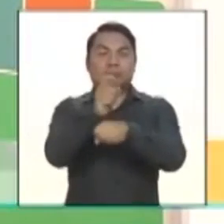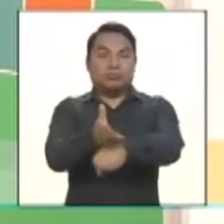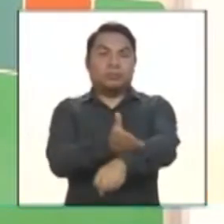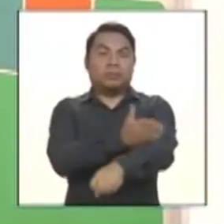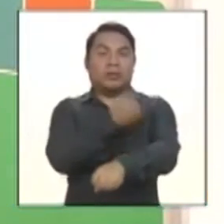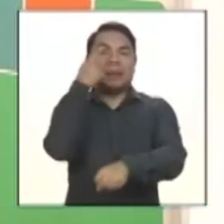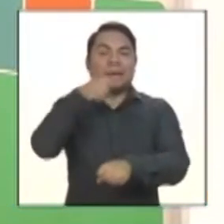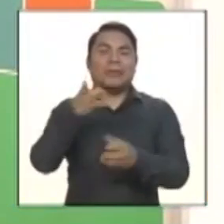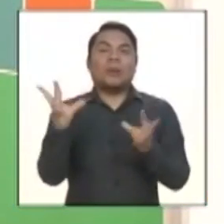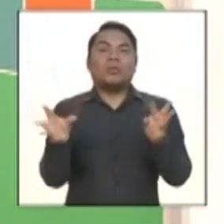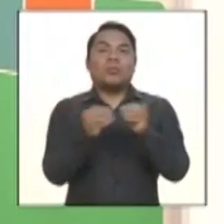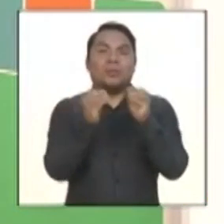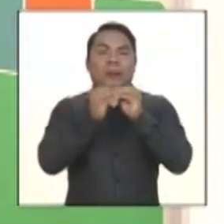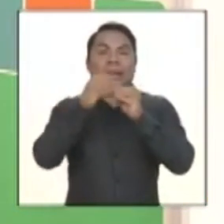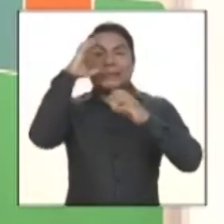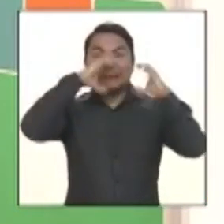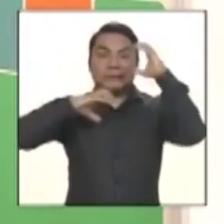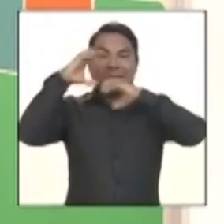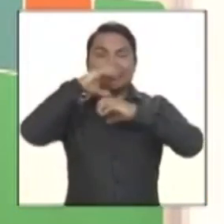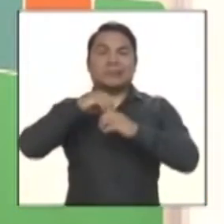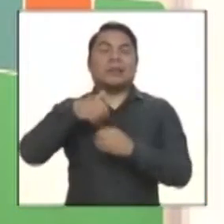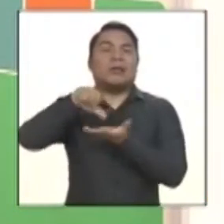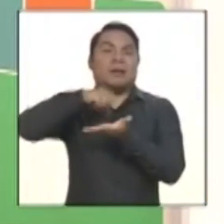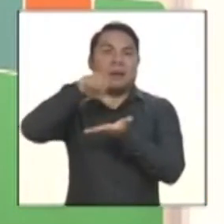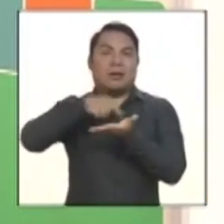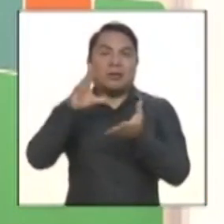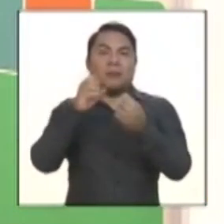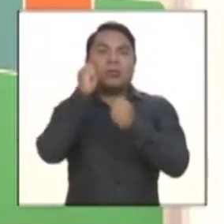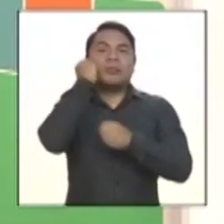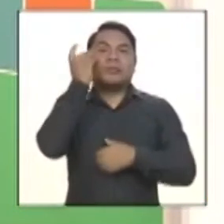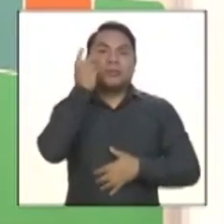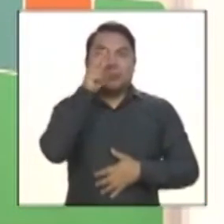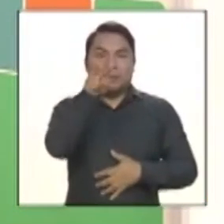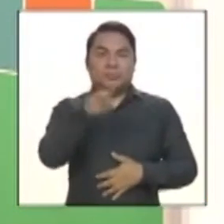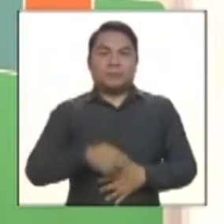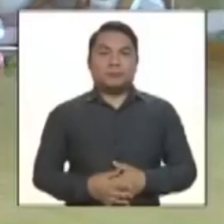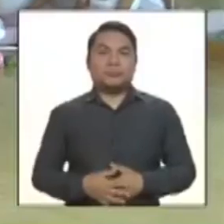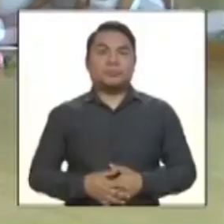Y es utilizado en niñas con síndrome Down. Veamos de qué trata.